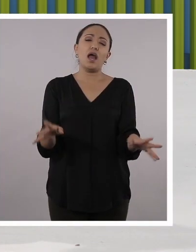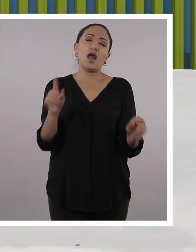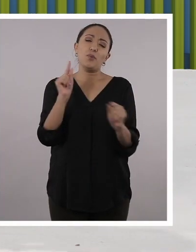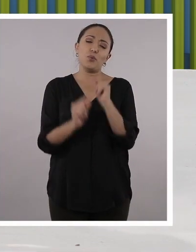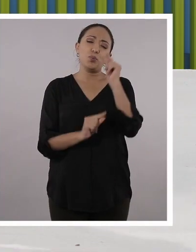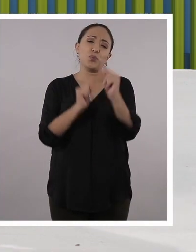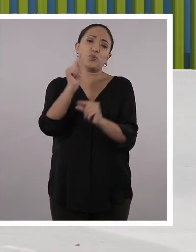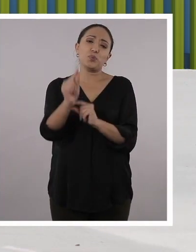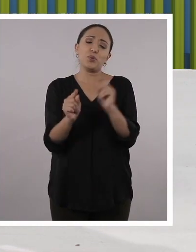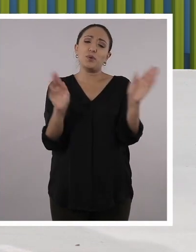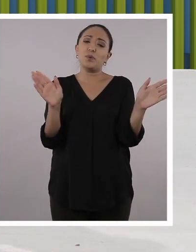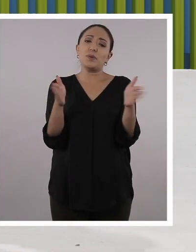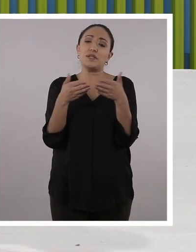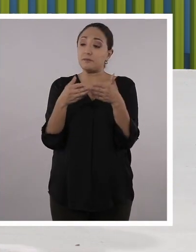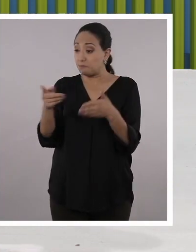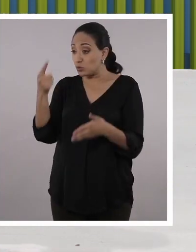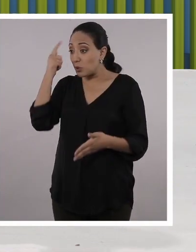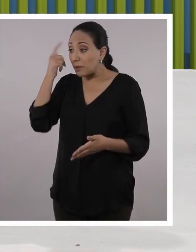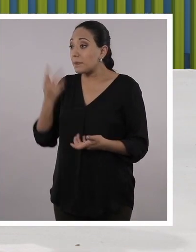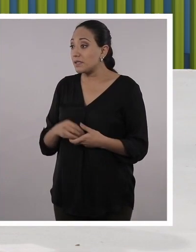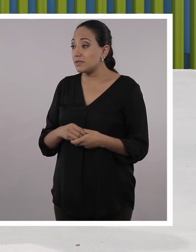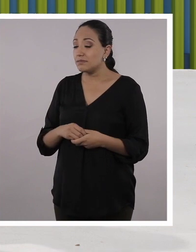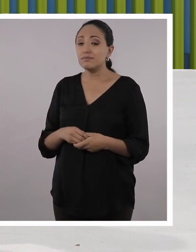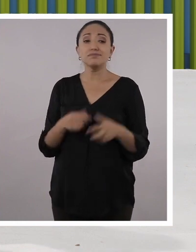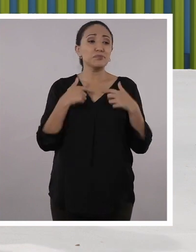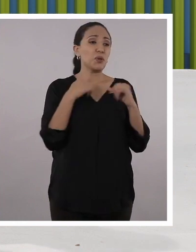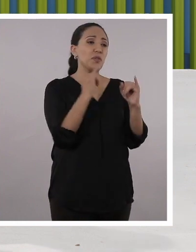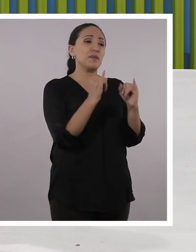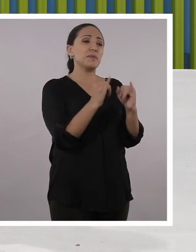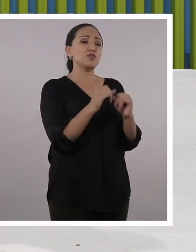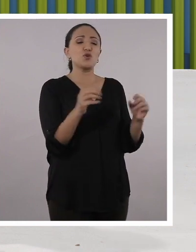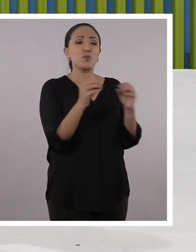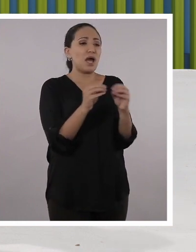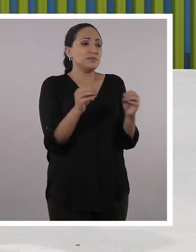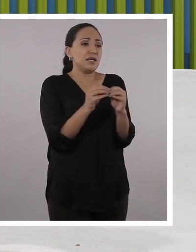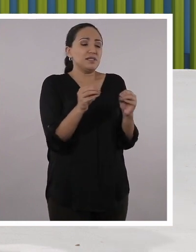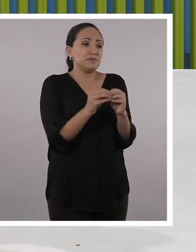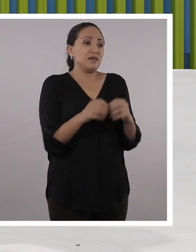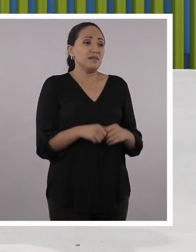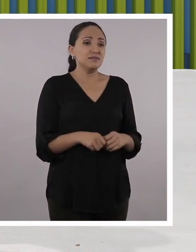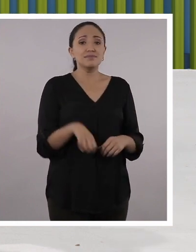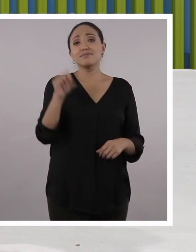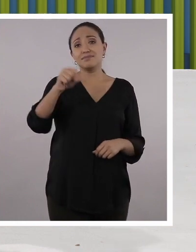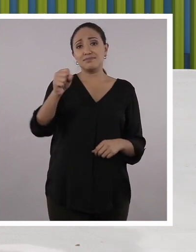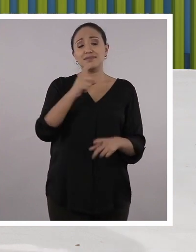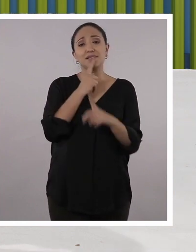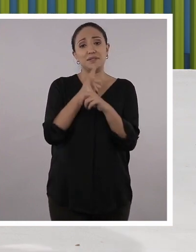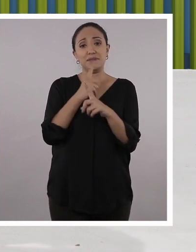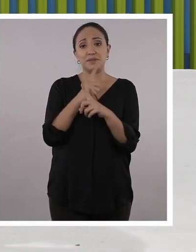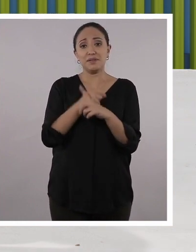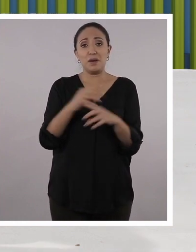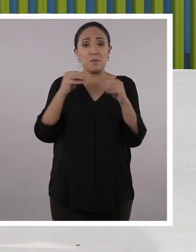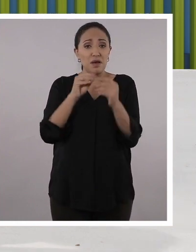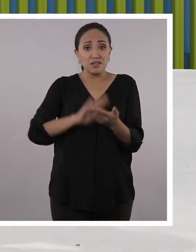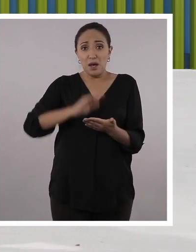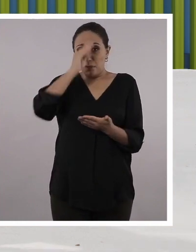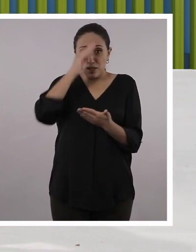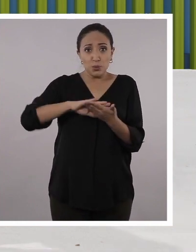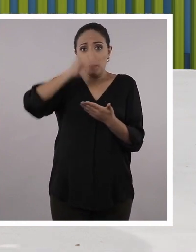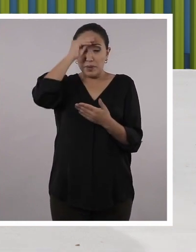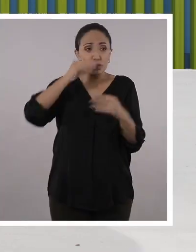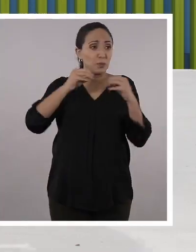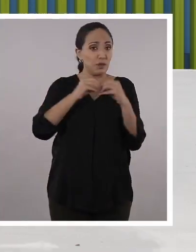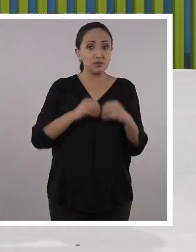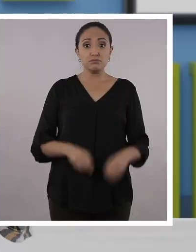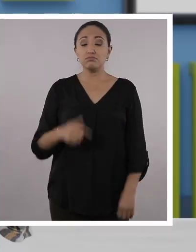Íbamos llegando al final del programa del día de hoy. ¿Qué tal te pareció a ti, profe? Me divertí un montón, Santi. Estuvo muy chévere, ¿no es cierto? Claro que sí. Y aprendimos un montón